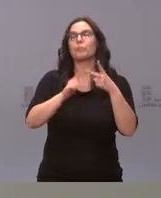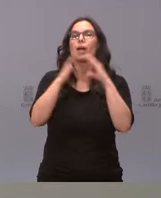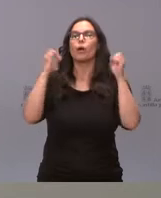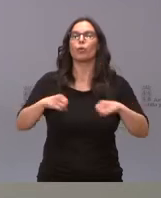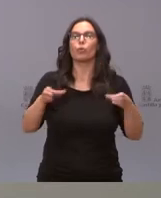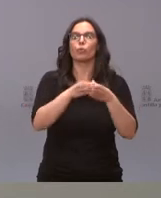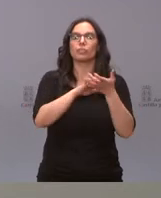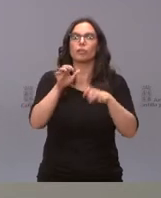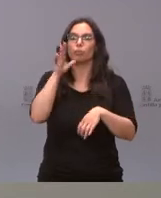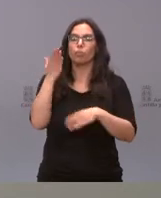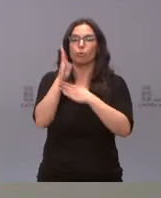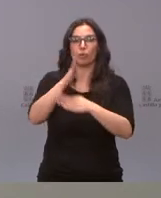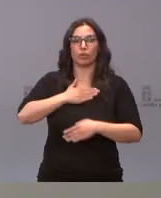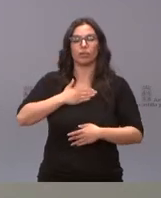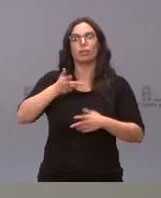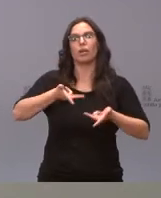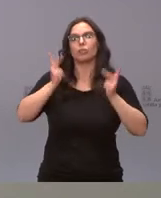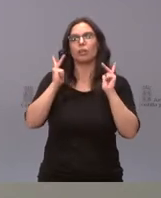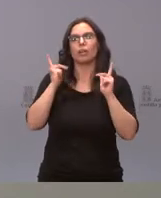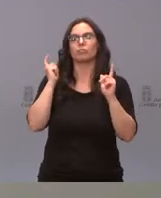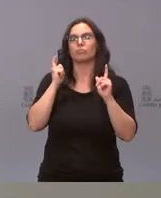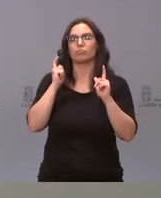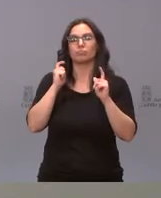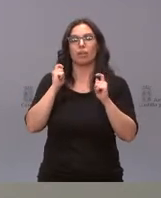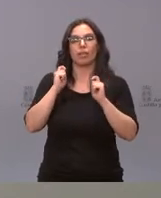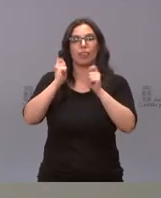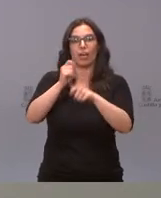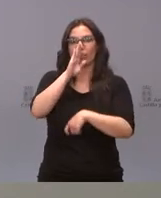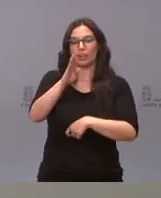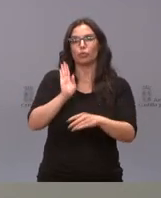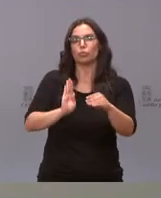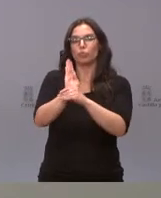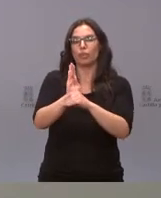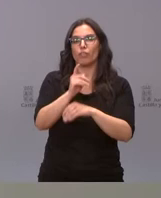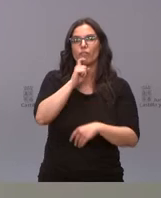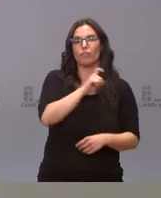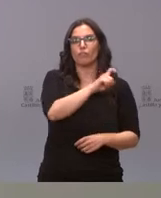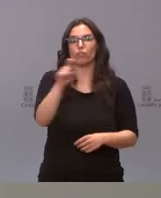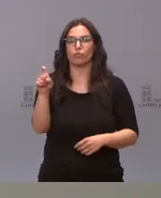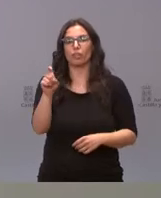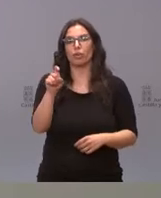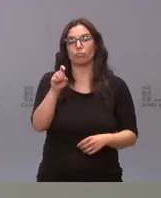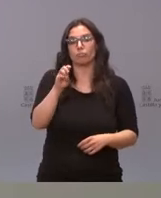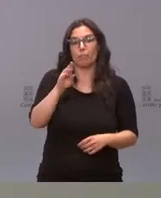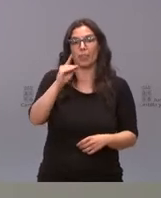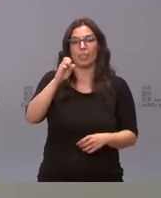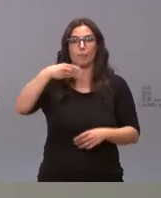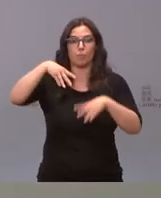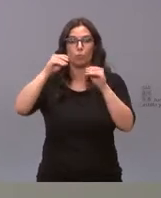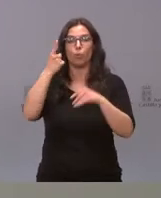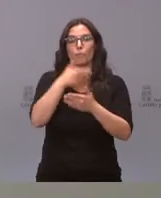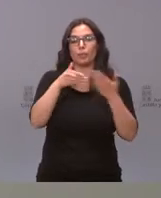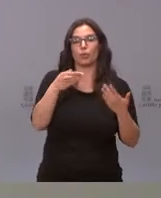Castilla y León a propuesta de esta consejería por el que se autoriza la concesión directa de una subvención a la Fundación Videburgos. Es una subvención de 1